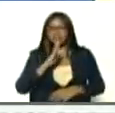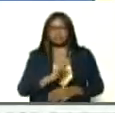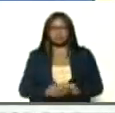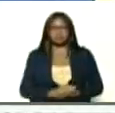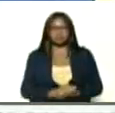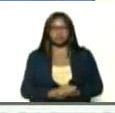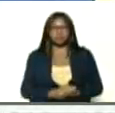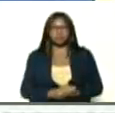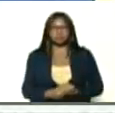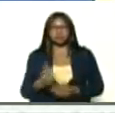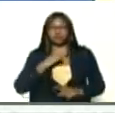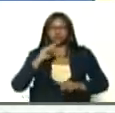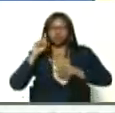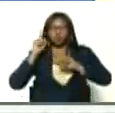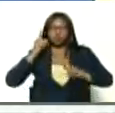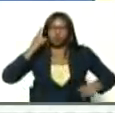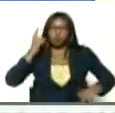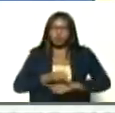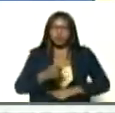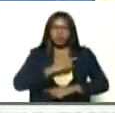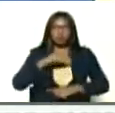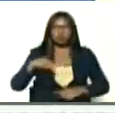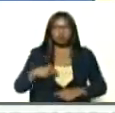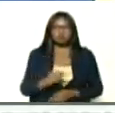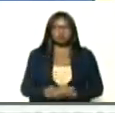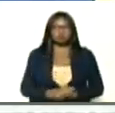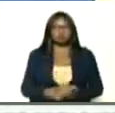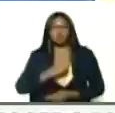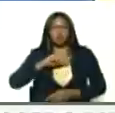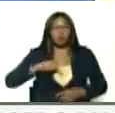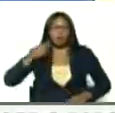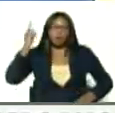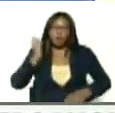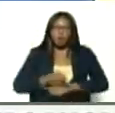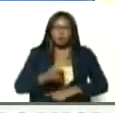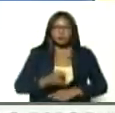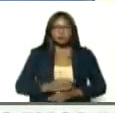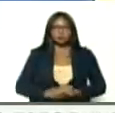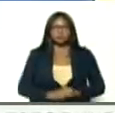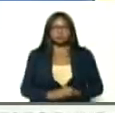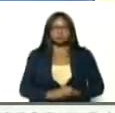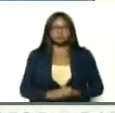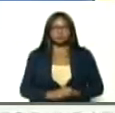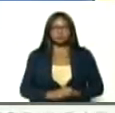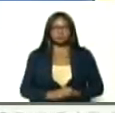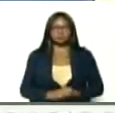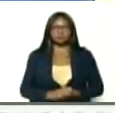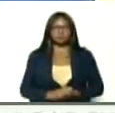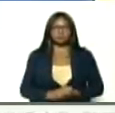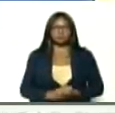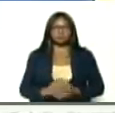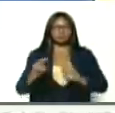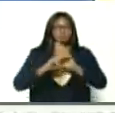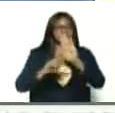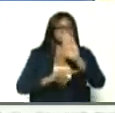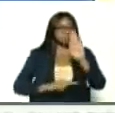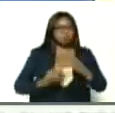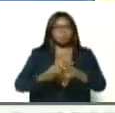esto, obliga, compatriota, nos obliga, a reforzar, medidas,